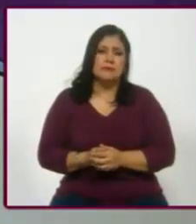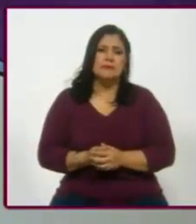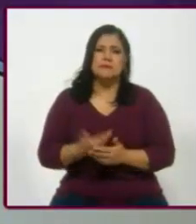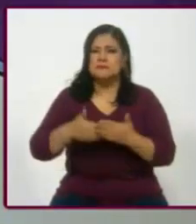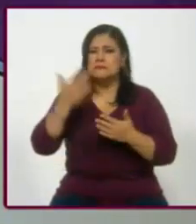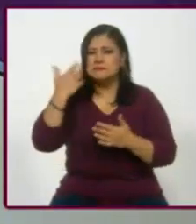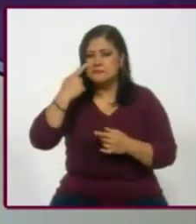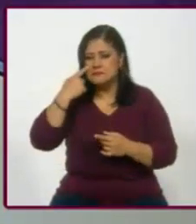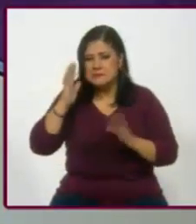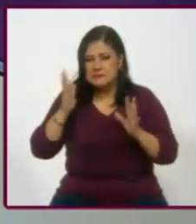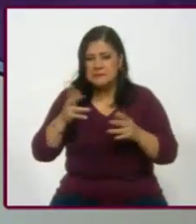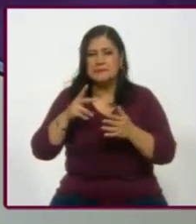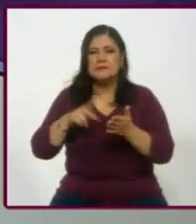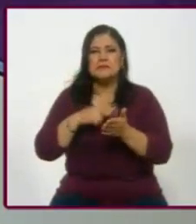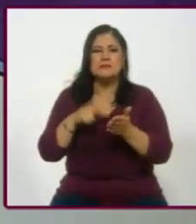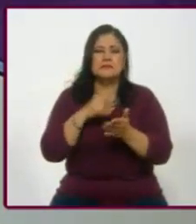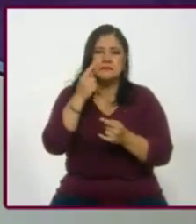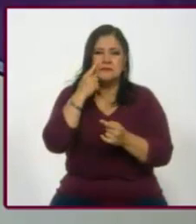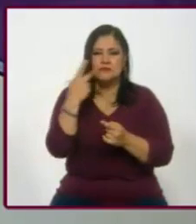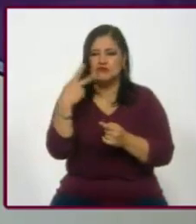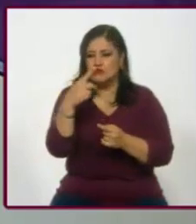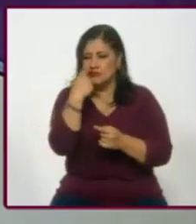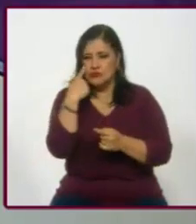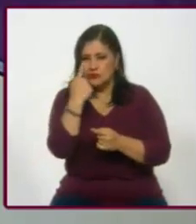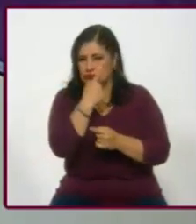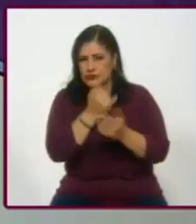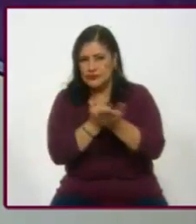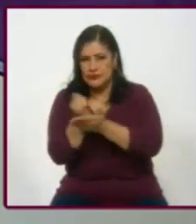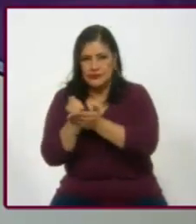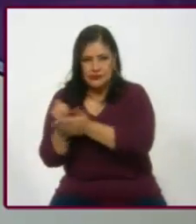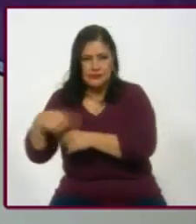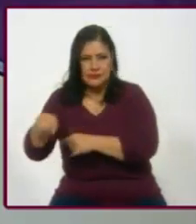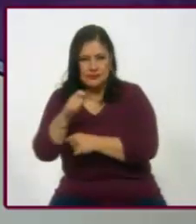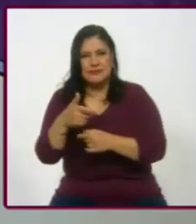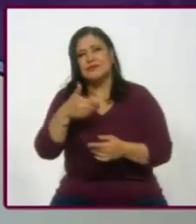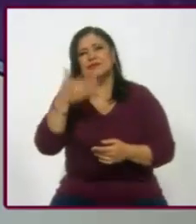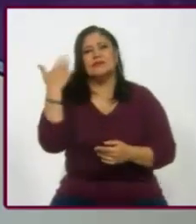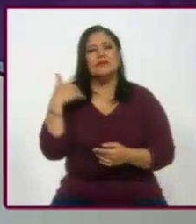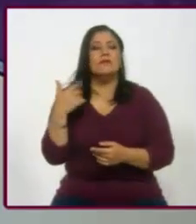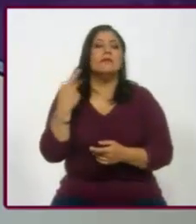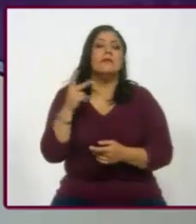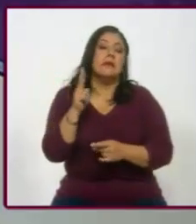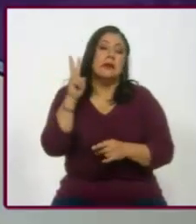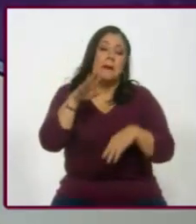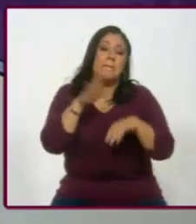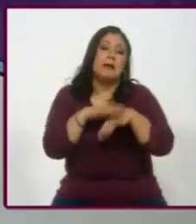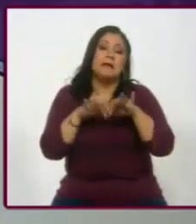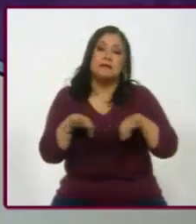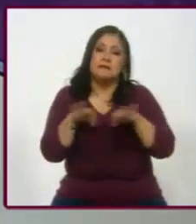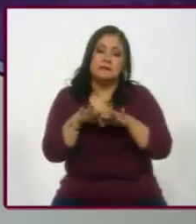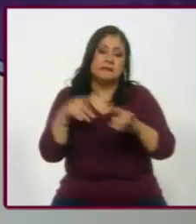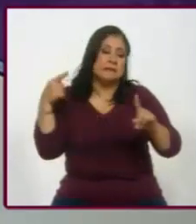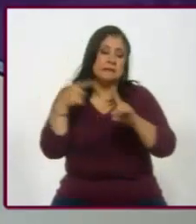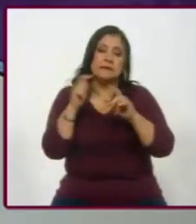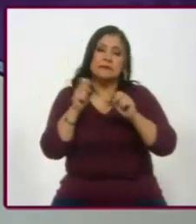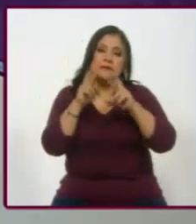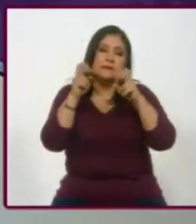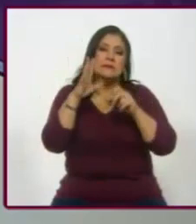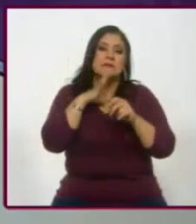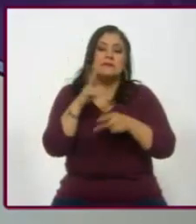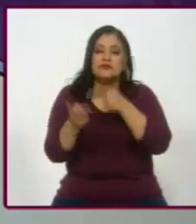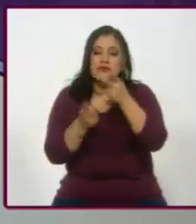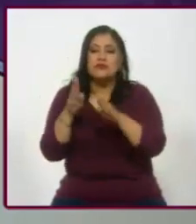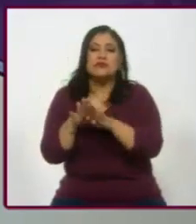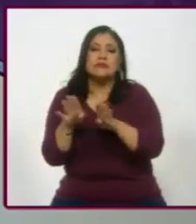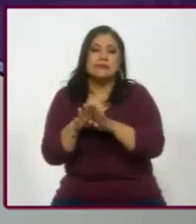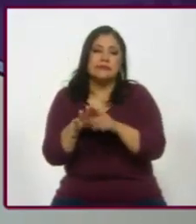visto con otras decisiones que se han tomado, pero yo creo que esto es lo relevante del tema. ¿Cómo se va a plantear la pregunta? ¿Cuáles son